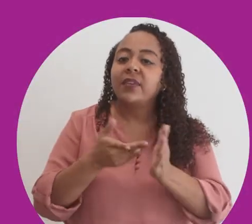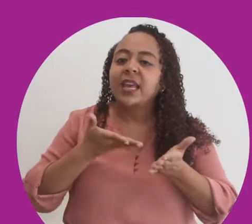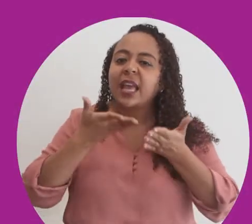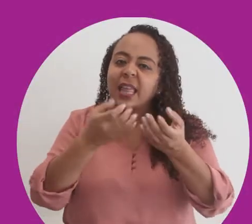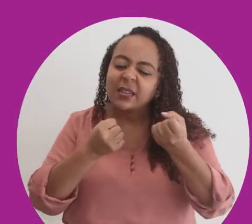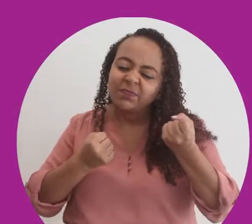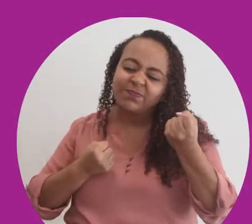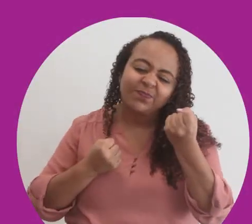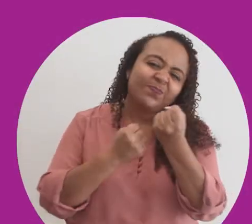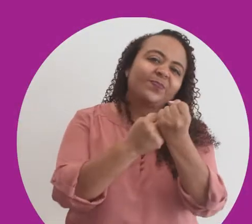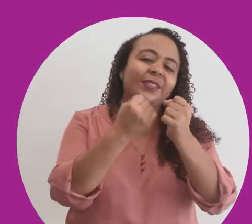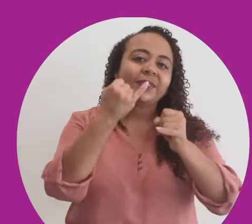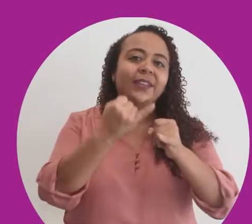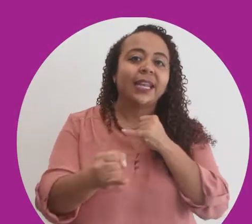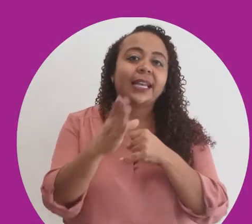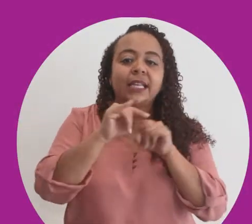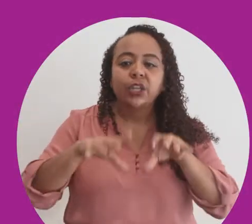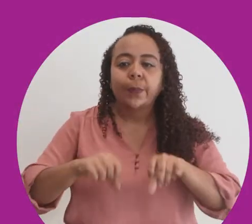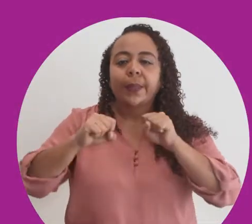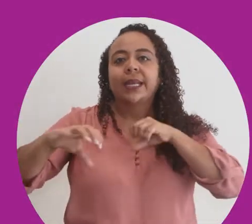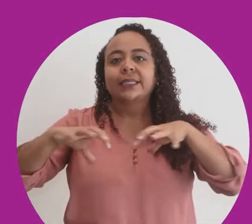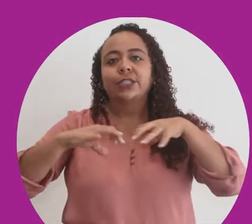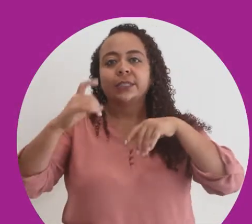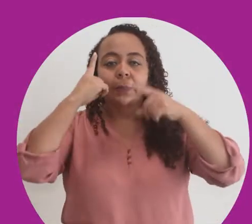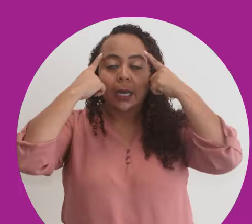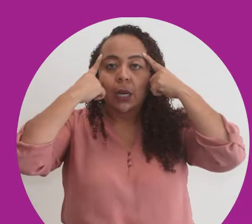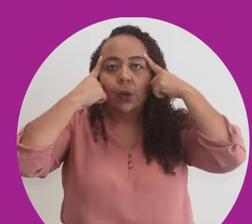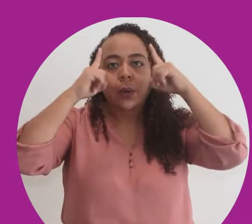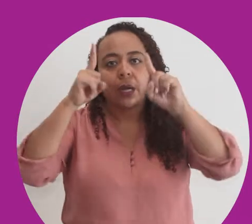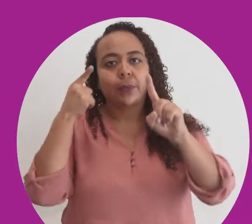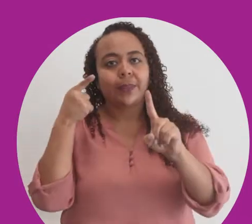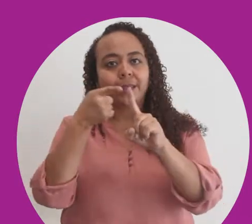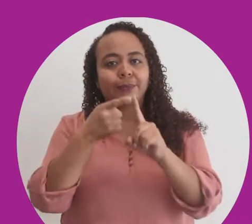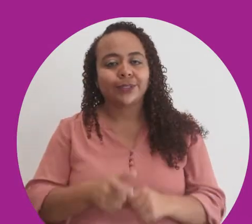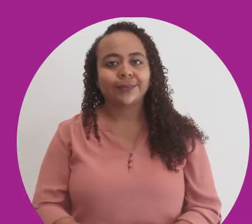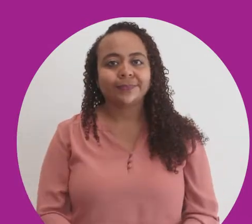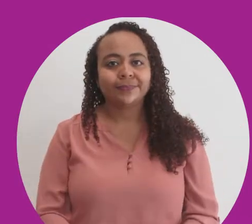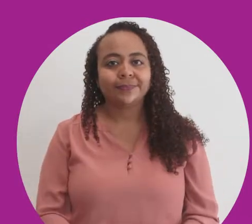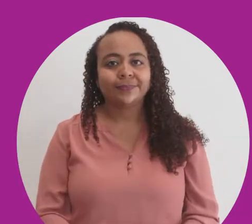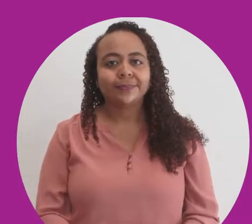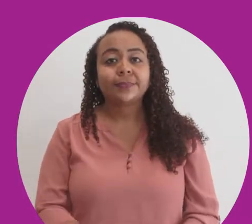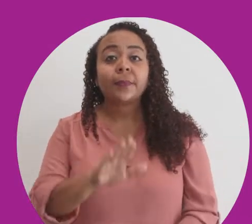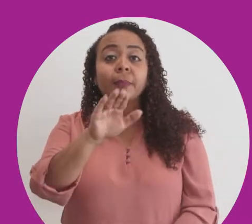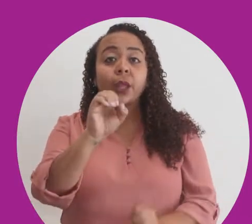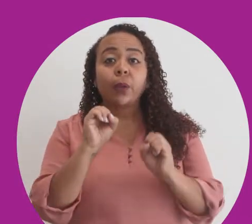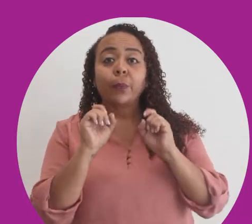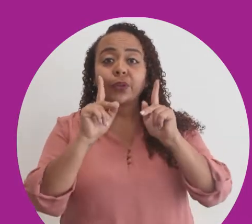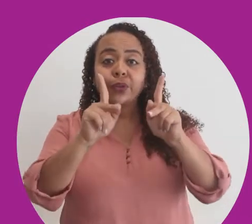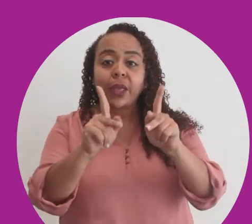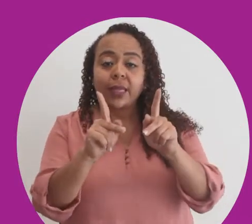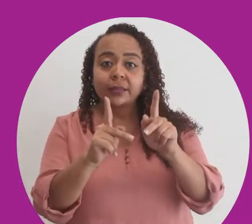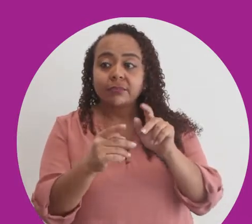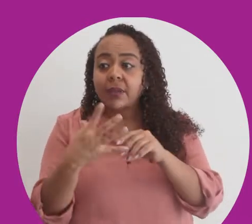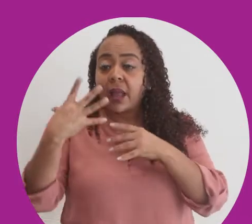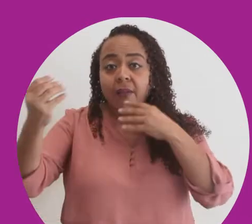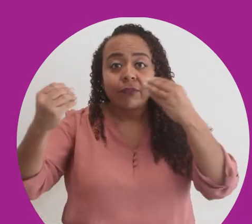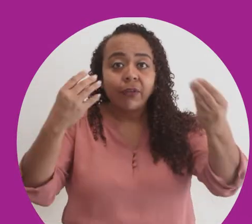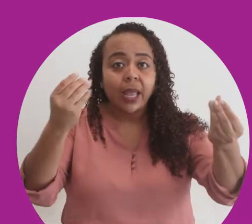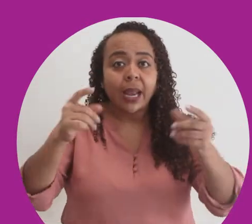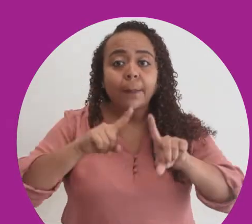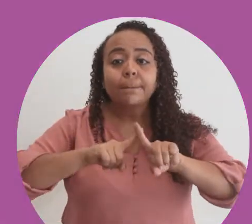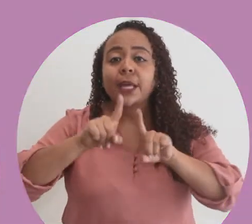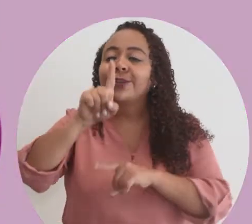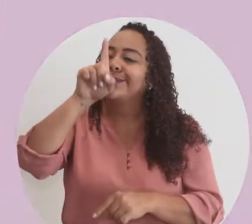significa dar ese empujón final y tomar acciones para lograr sus objetivos. Las oportunidades están ahí